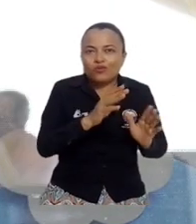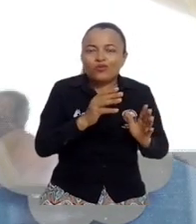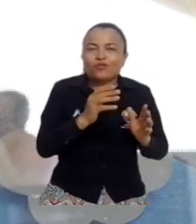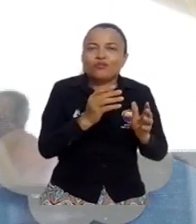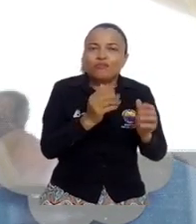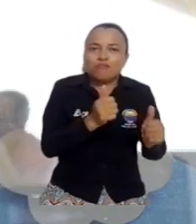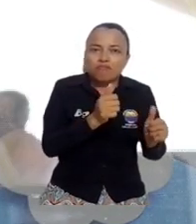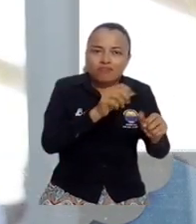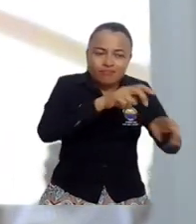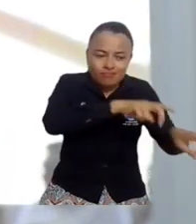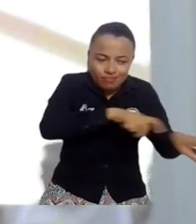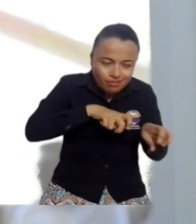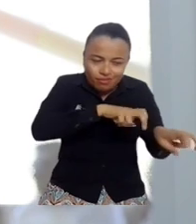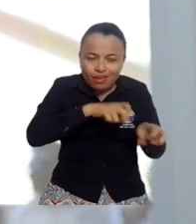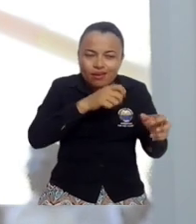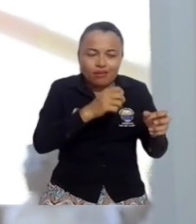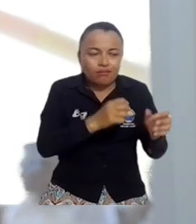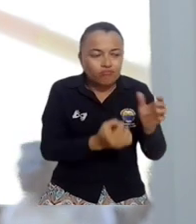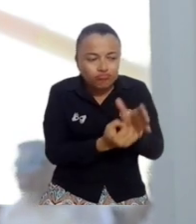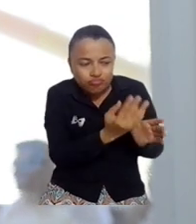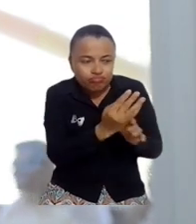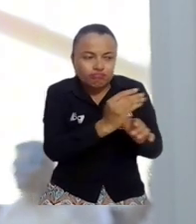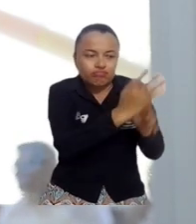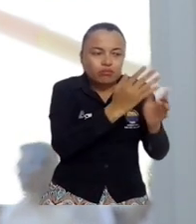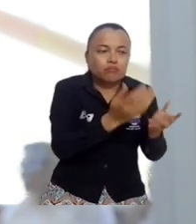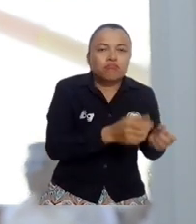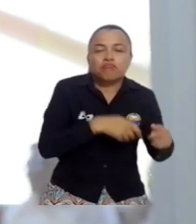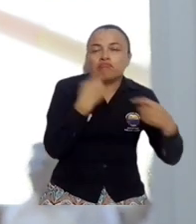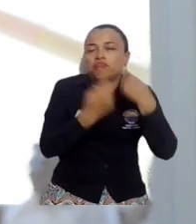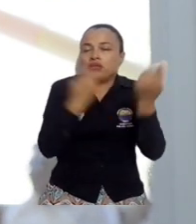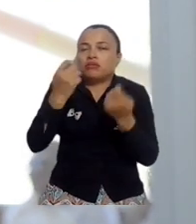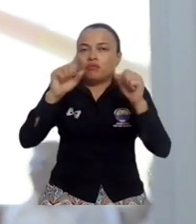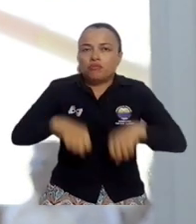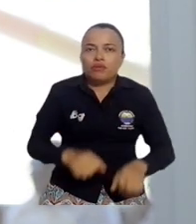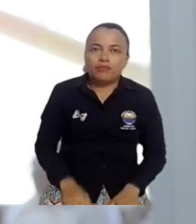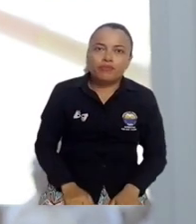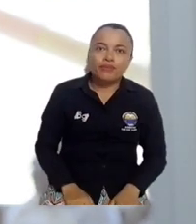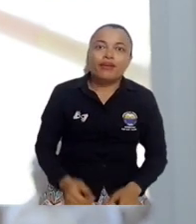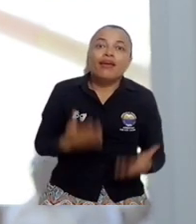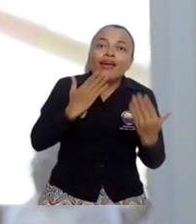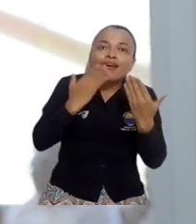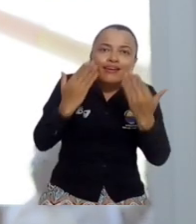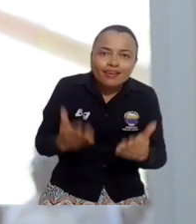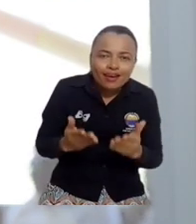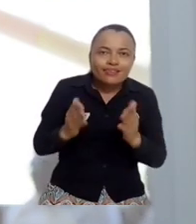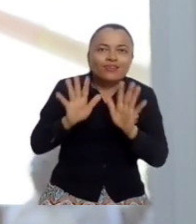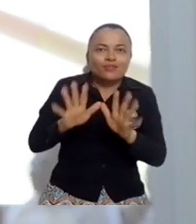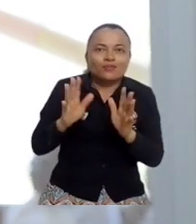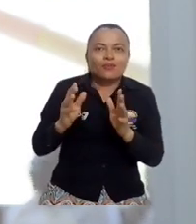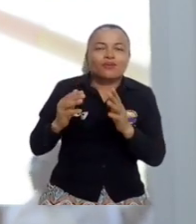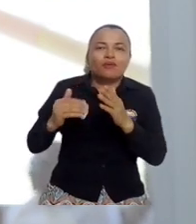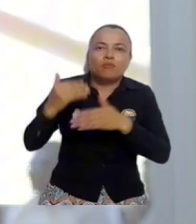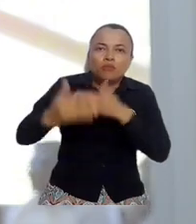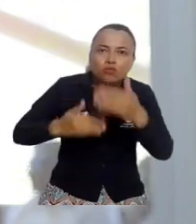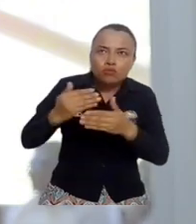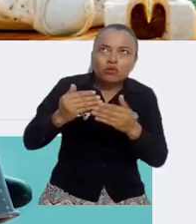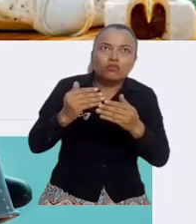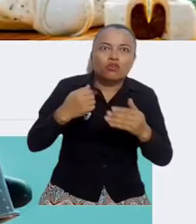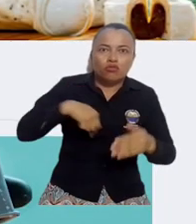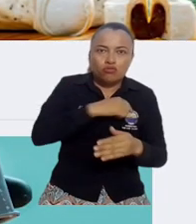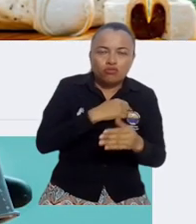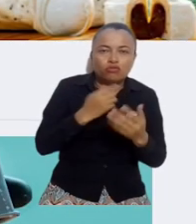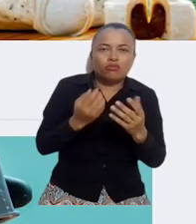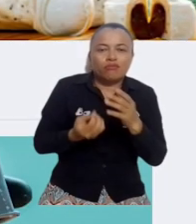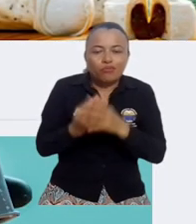nuestras instalaciones. Gracias a las herramientas adquiridas durante el proceso, hemos logrado estabilizar y formular